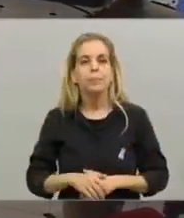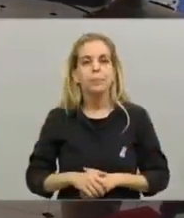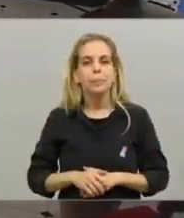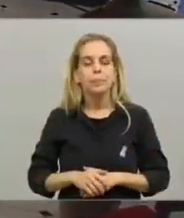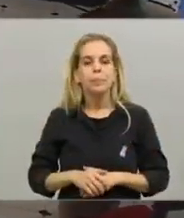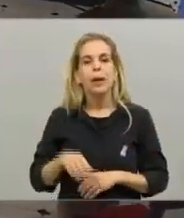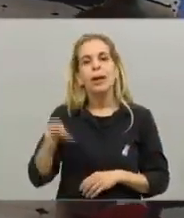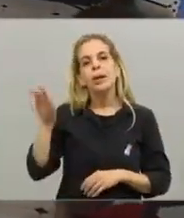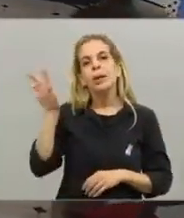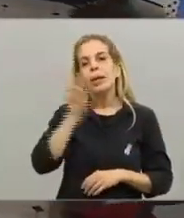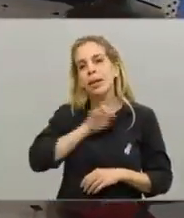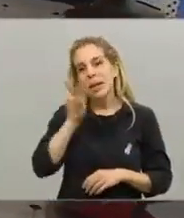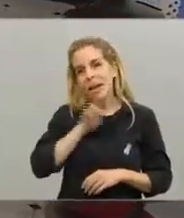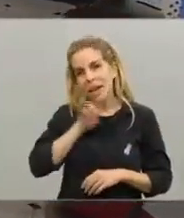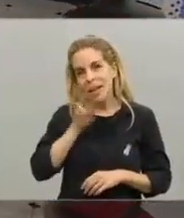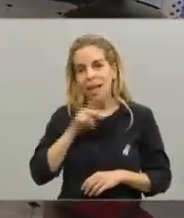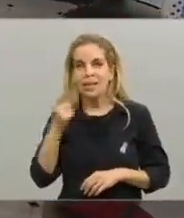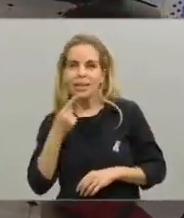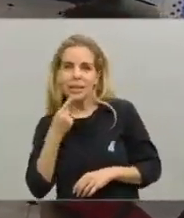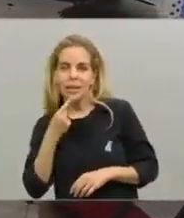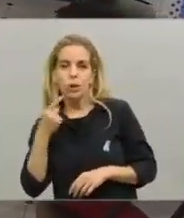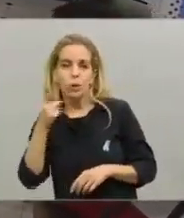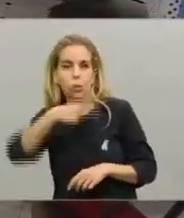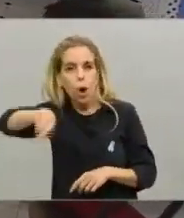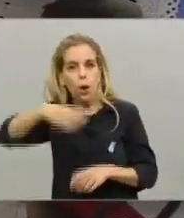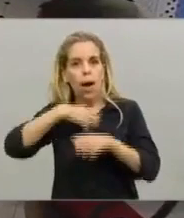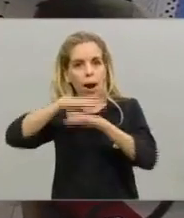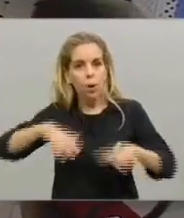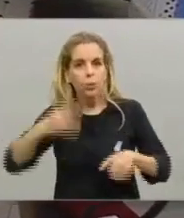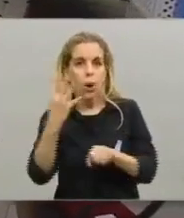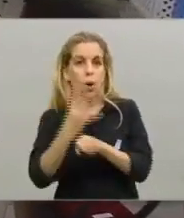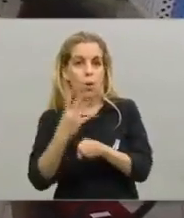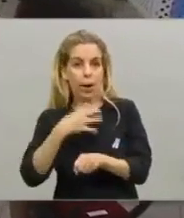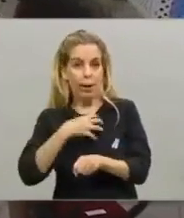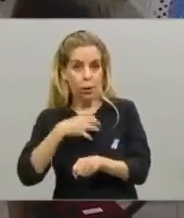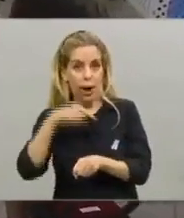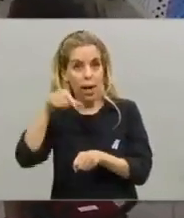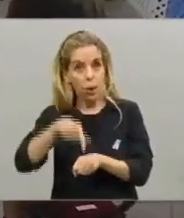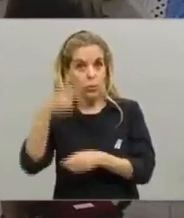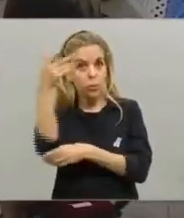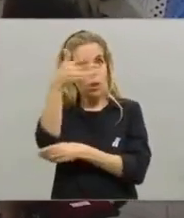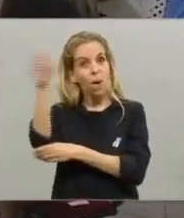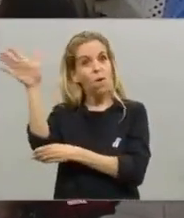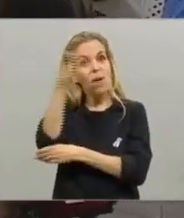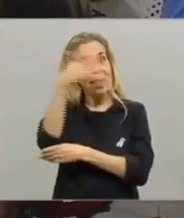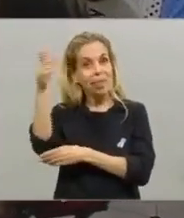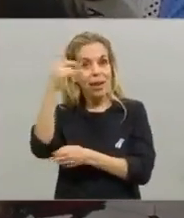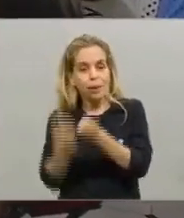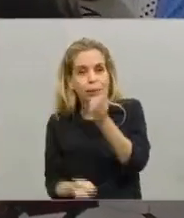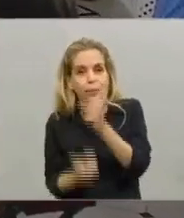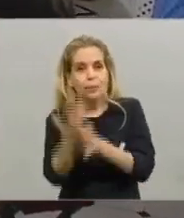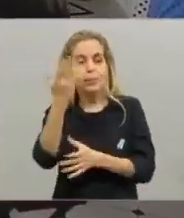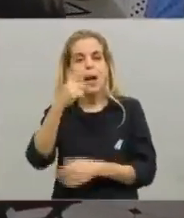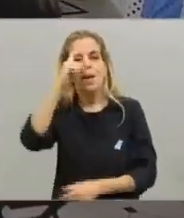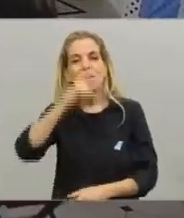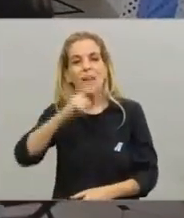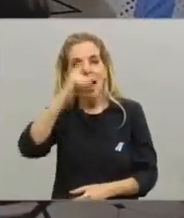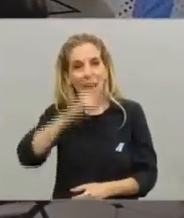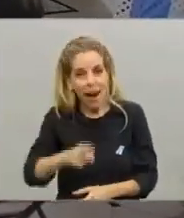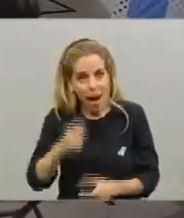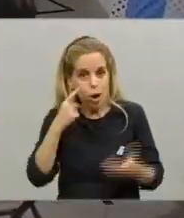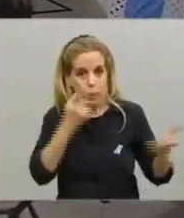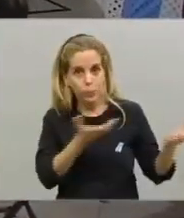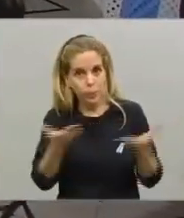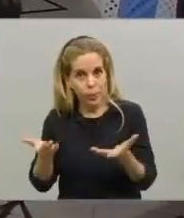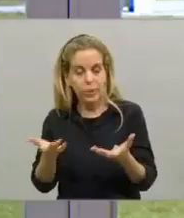Niñas y niños de cuarto grado, esta es nuestra bandera, la que creó Manuel Belgrano e